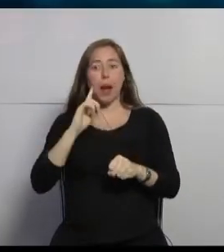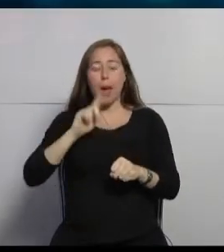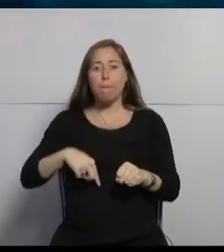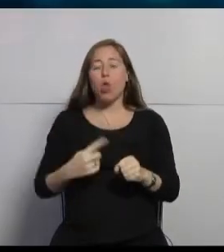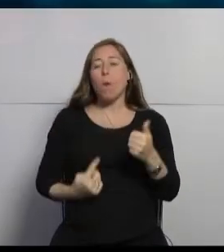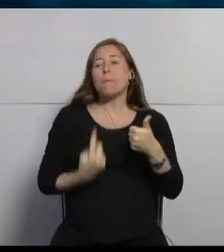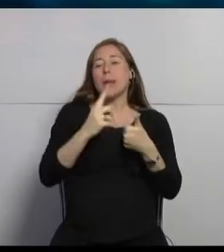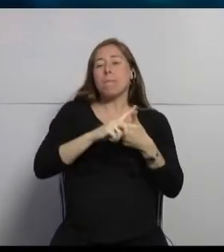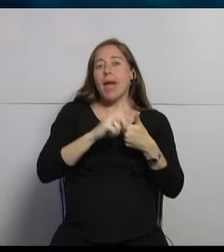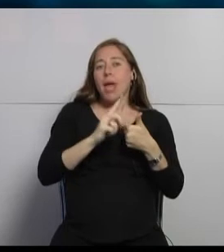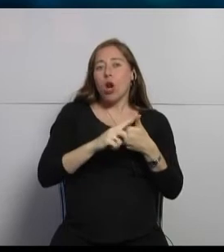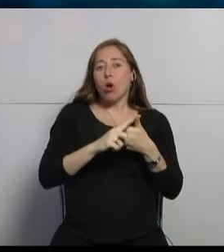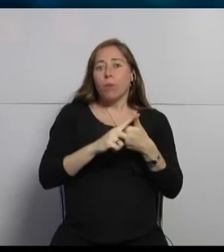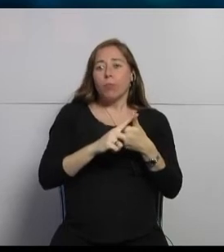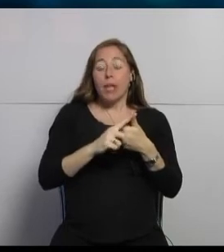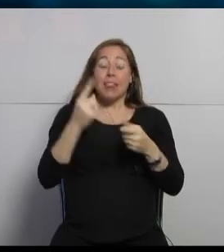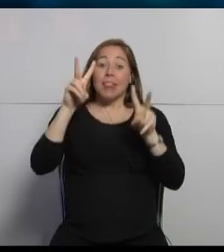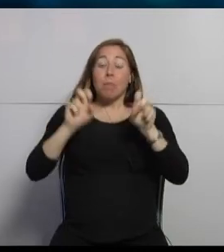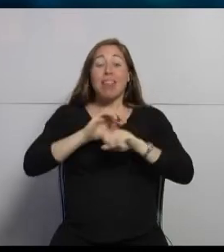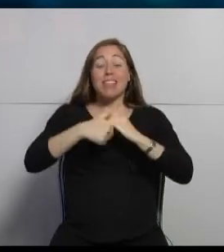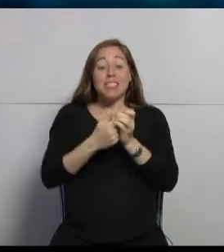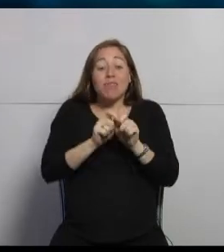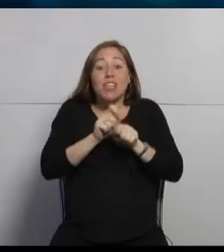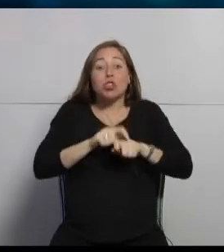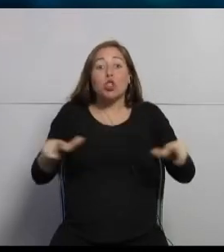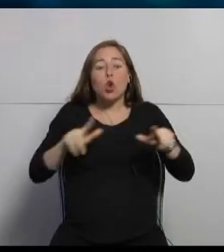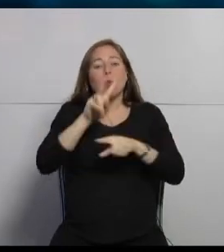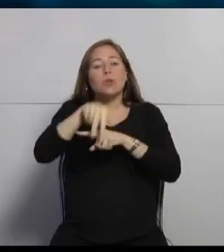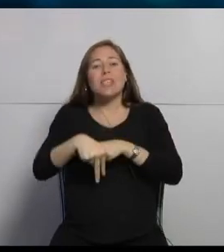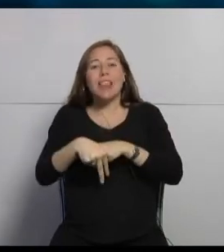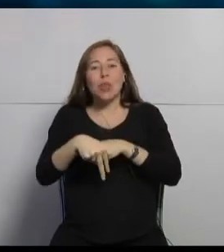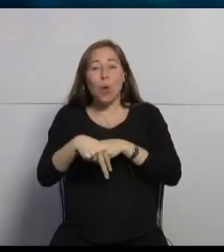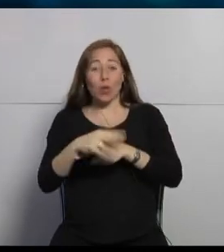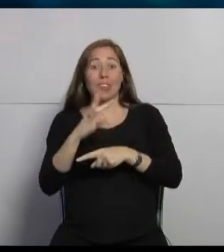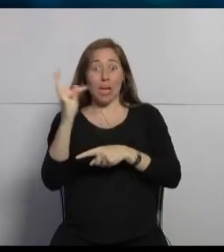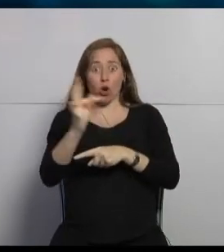primero de ellos que es la desinfección por el uso de tecnologías UVC